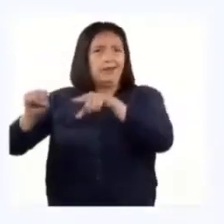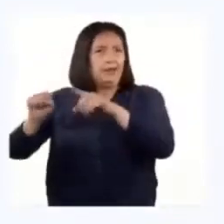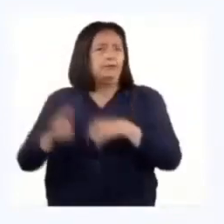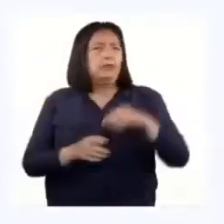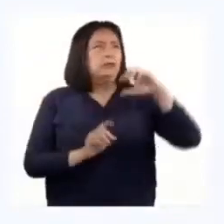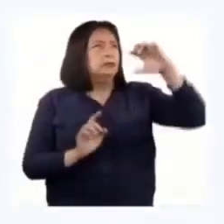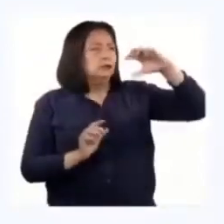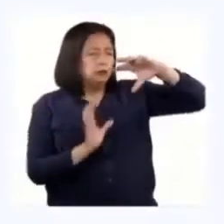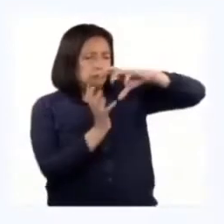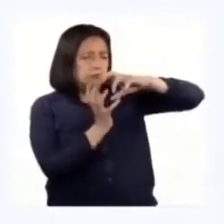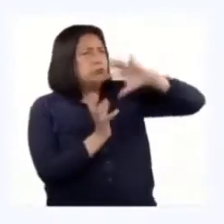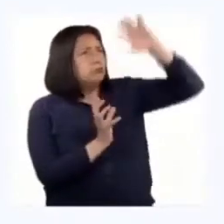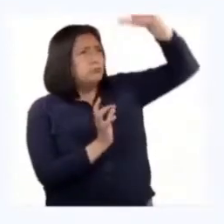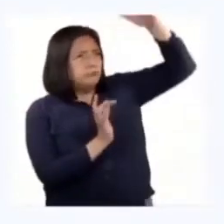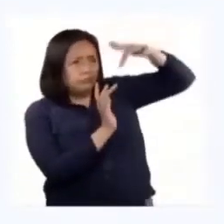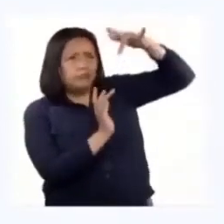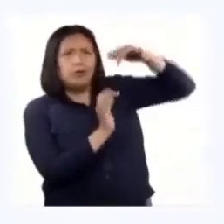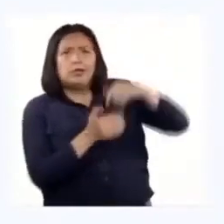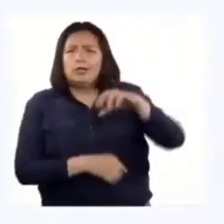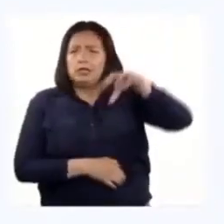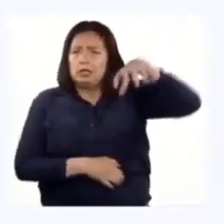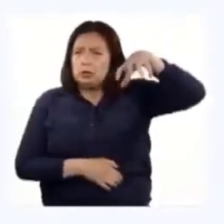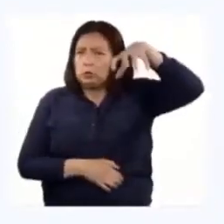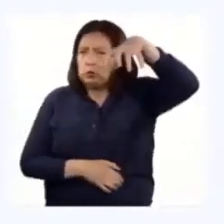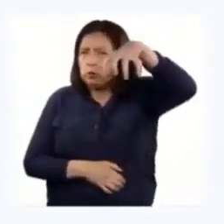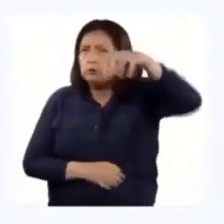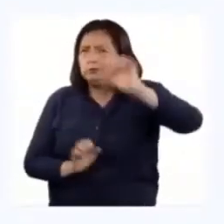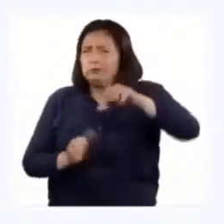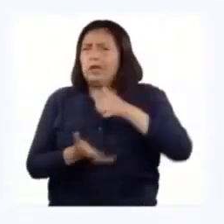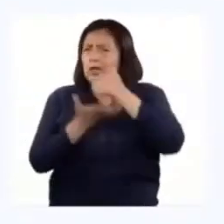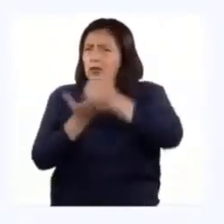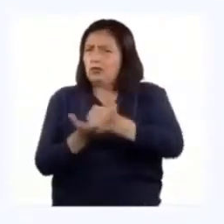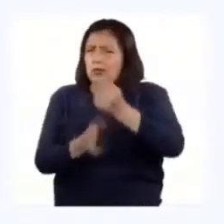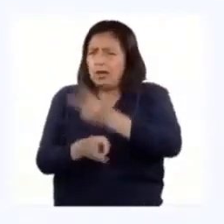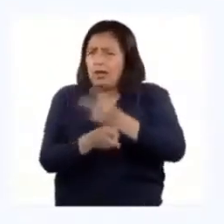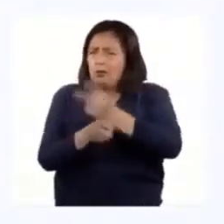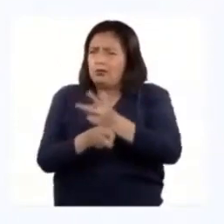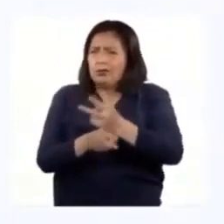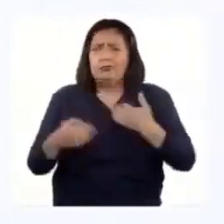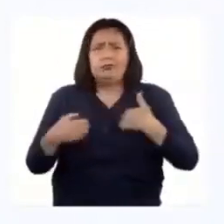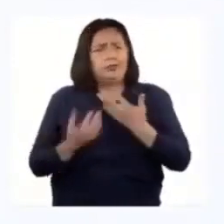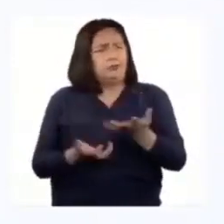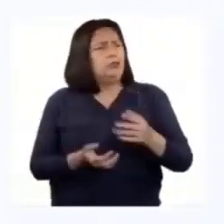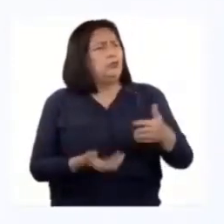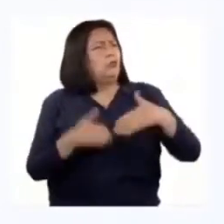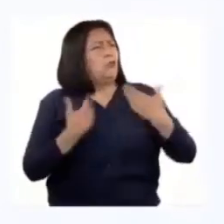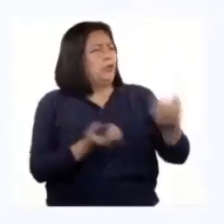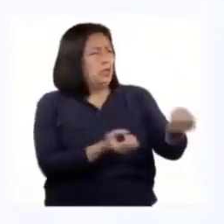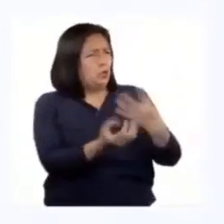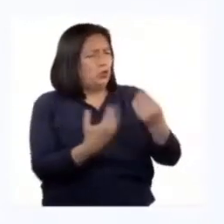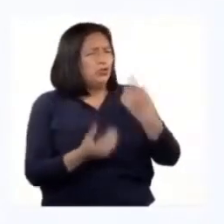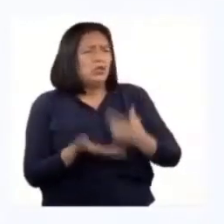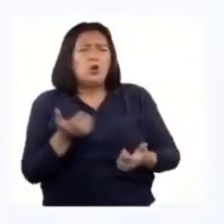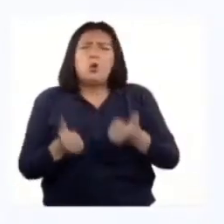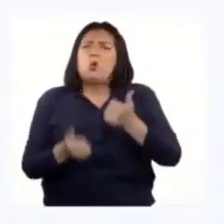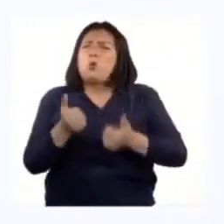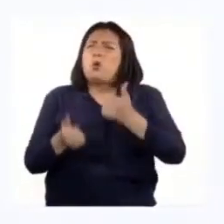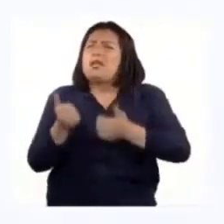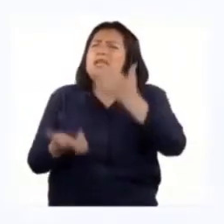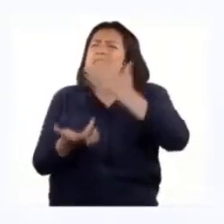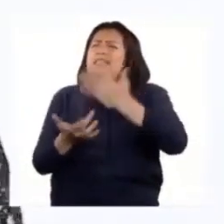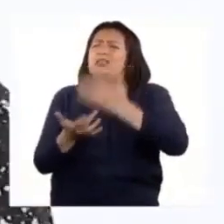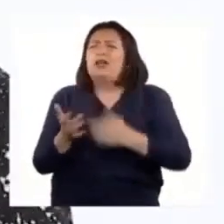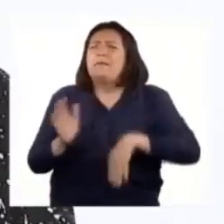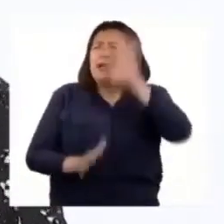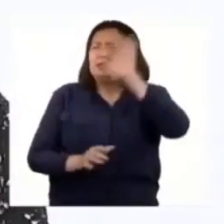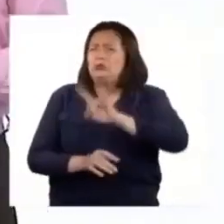las imágenes satélites y los drones que son utilizados para ayudar a la conservación de los animales. B. ¿Nos podría contar cuál es el artefacto tecnológico